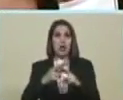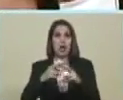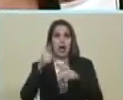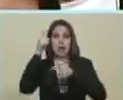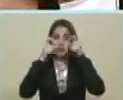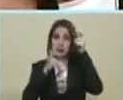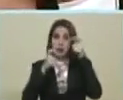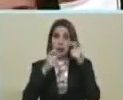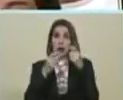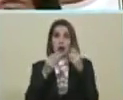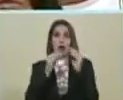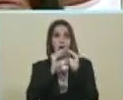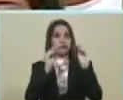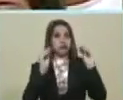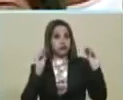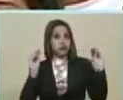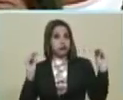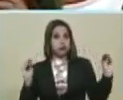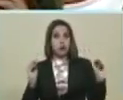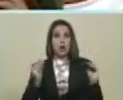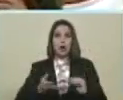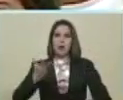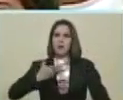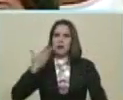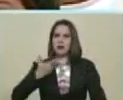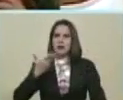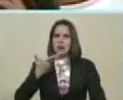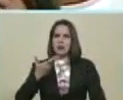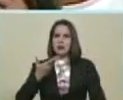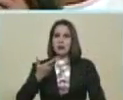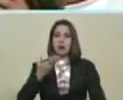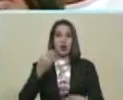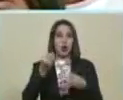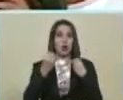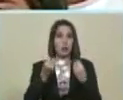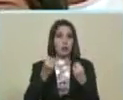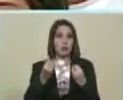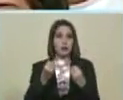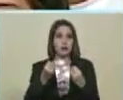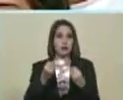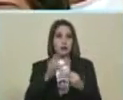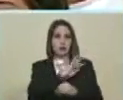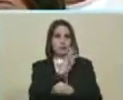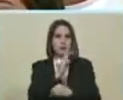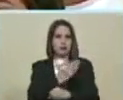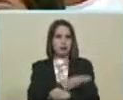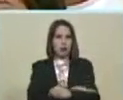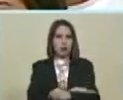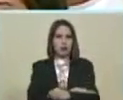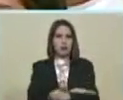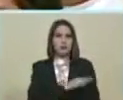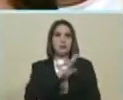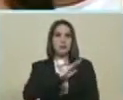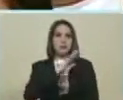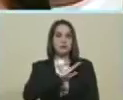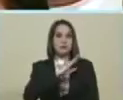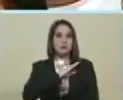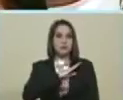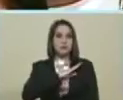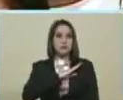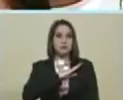convocó A un hecho Tan importante Al país Como es El poder originario El poder